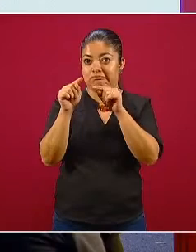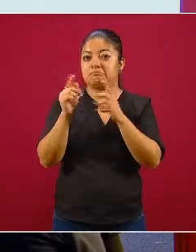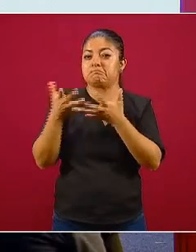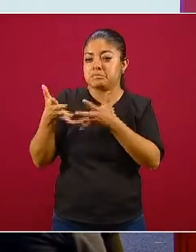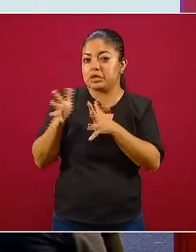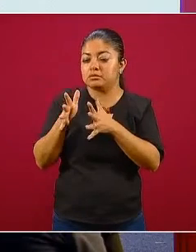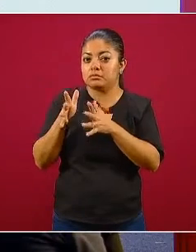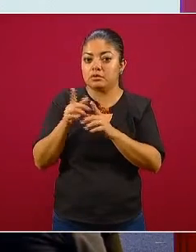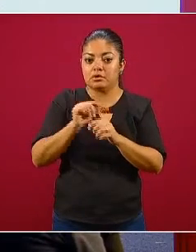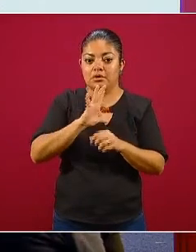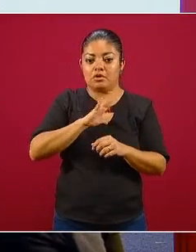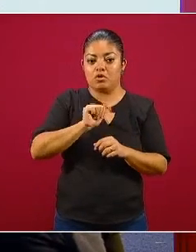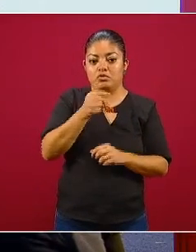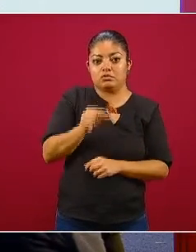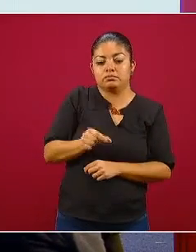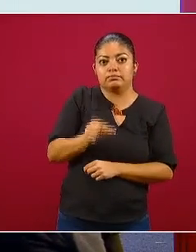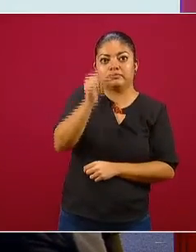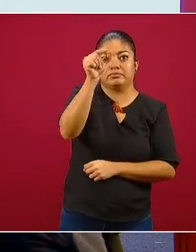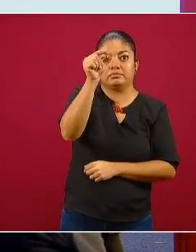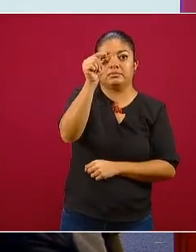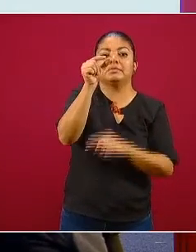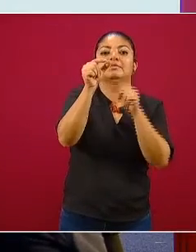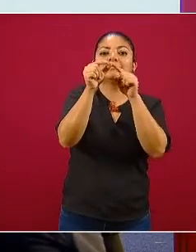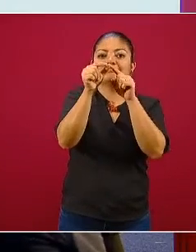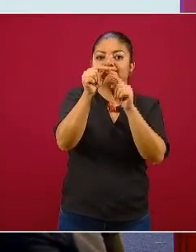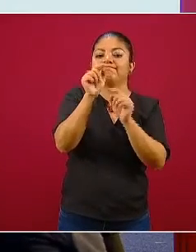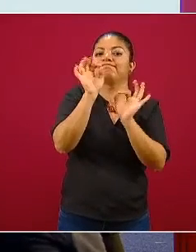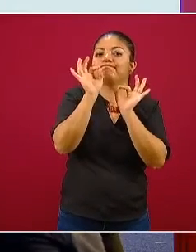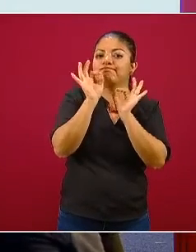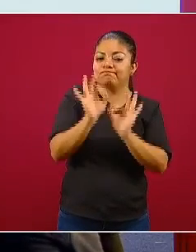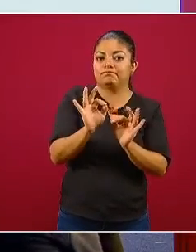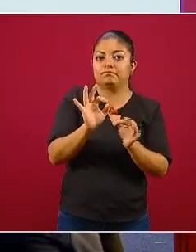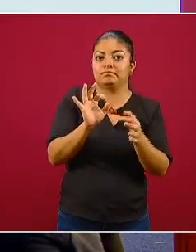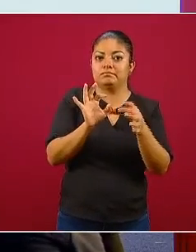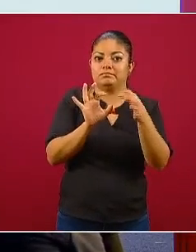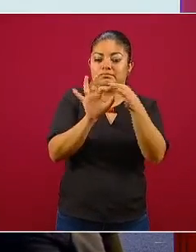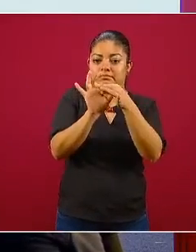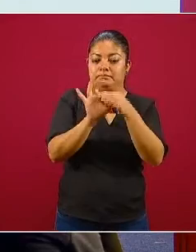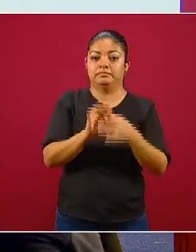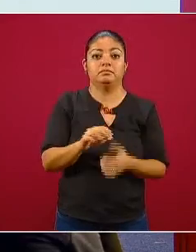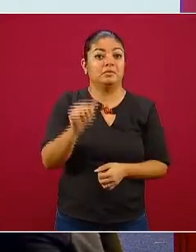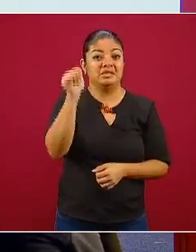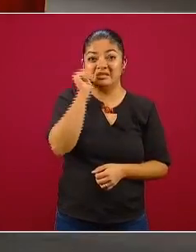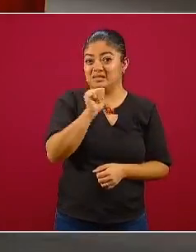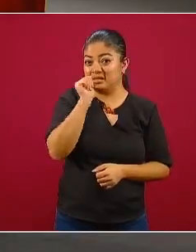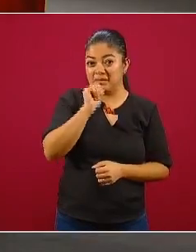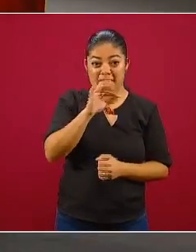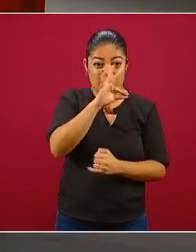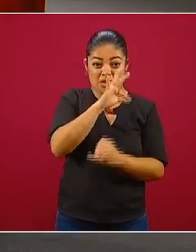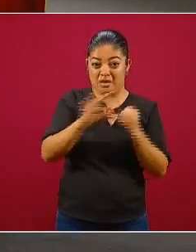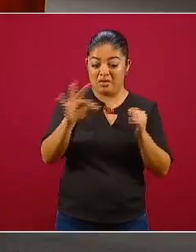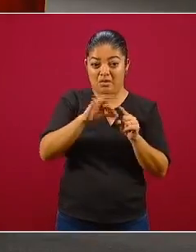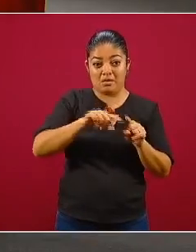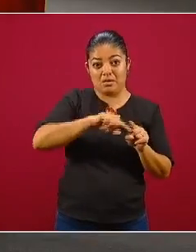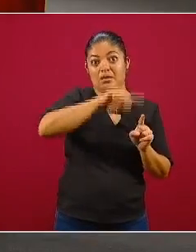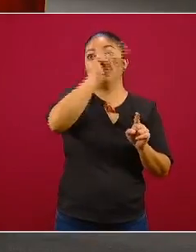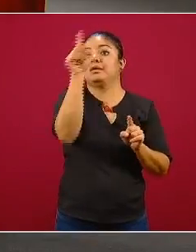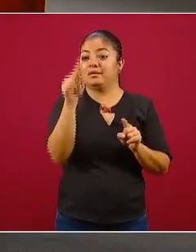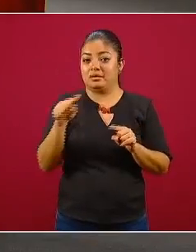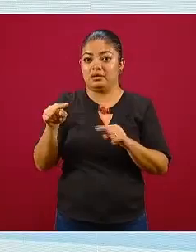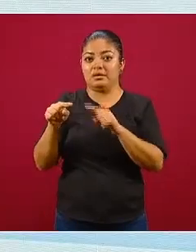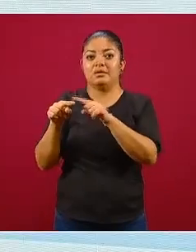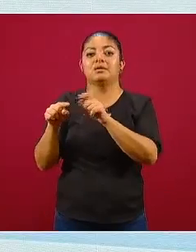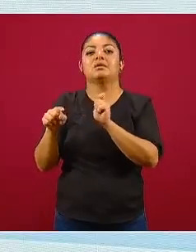y tenemos, no perder de vista esto siempre, siempre al final de las curvas epidémicas hay un fenómeno de